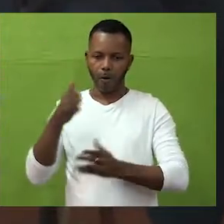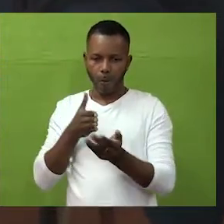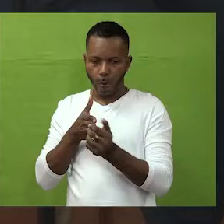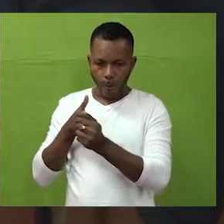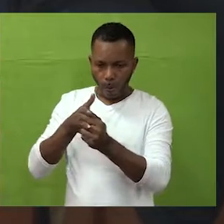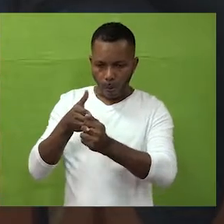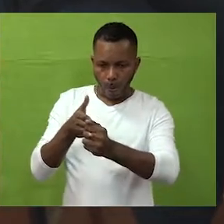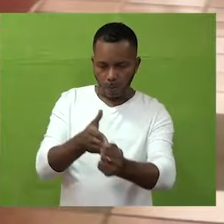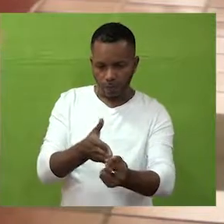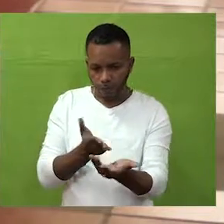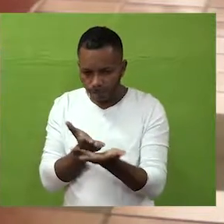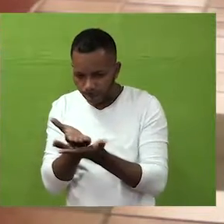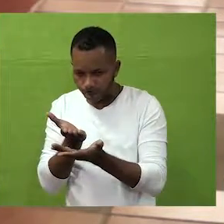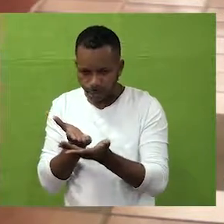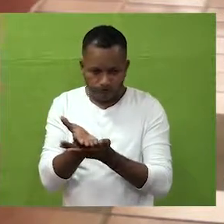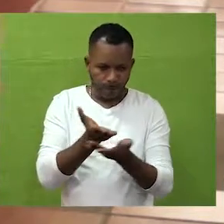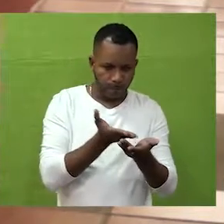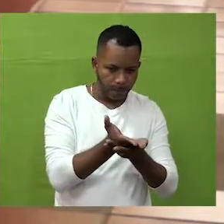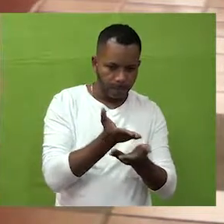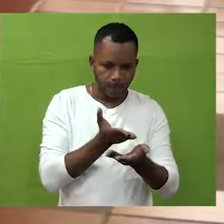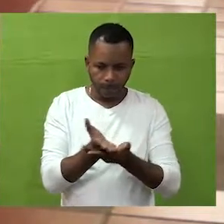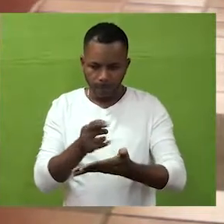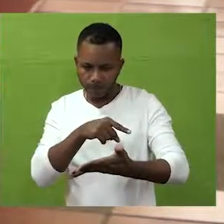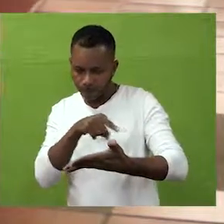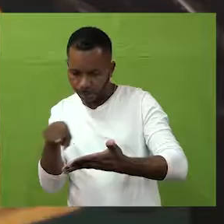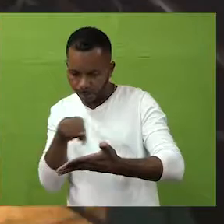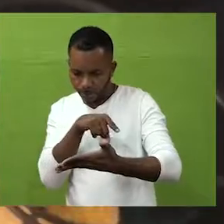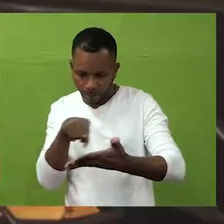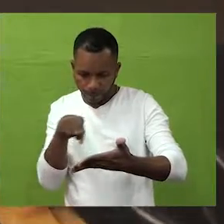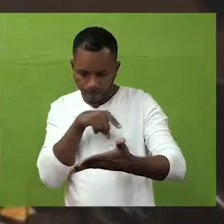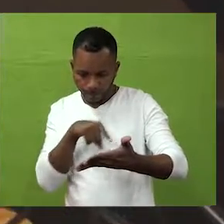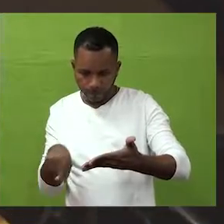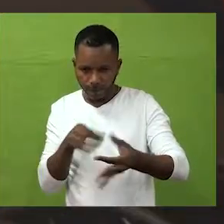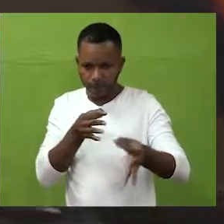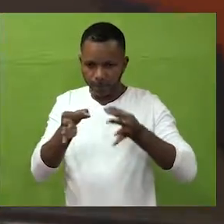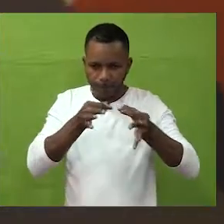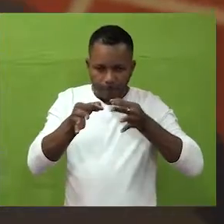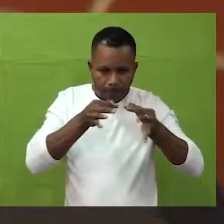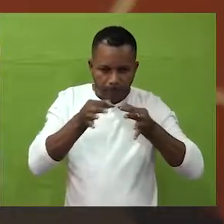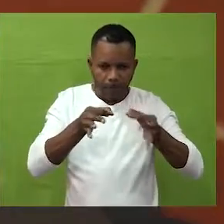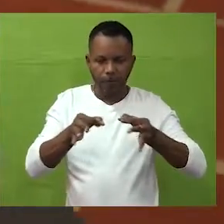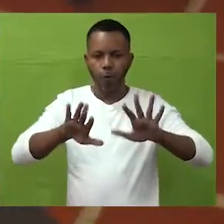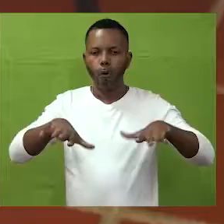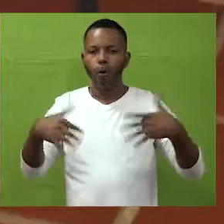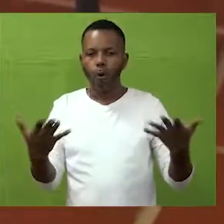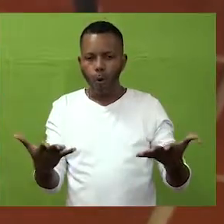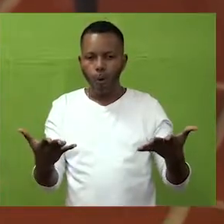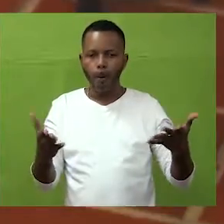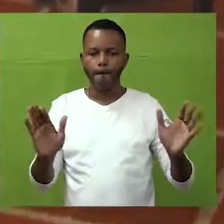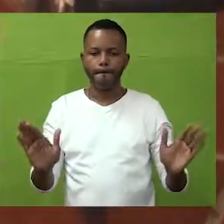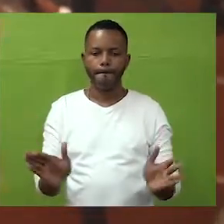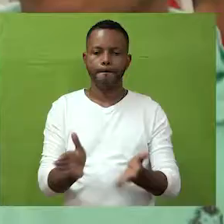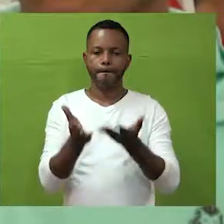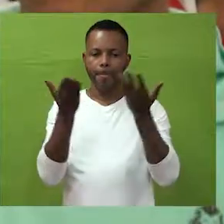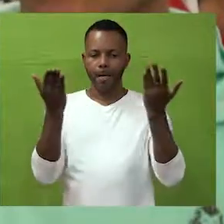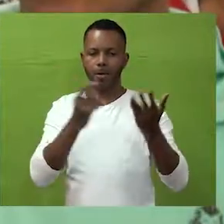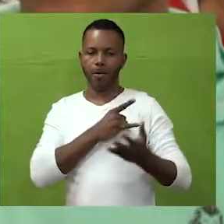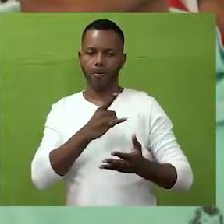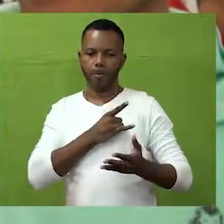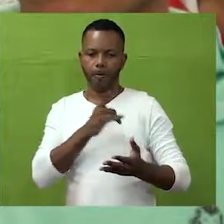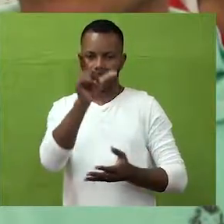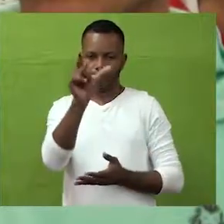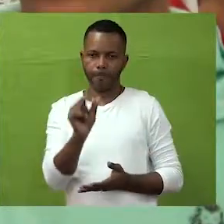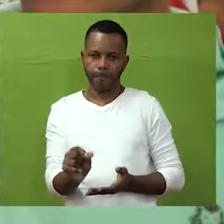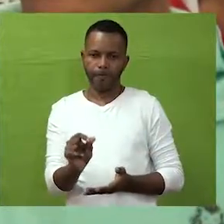superiores de la Unipacífico, brindándoles orientaciones y lineamientos que deberán ser tenidos en cuenta en la modificación del plan de mejoramiento, cuyo